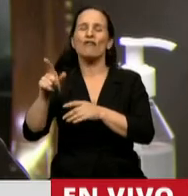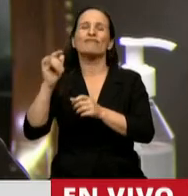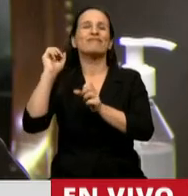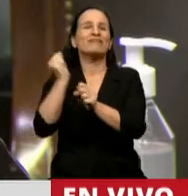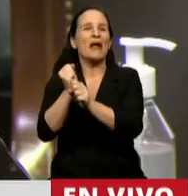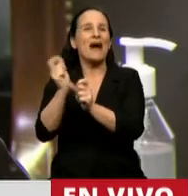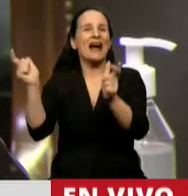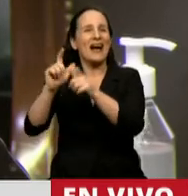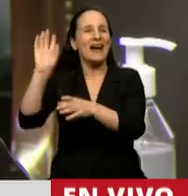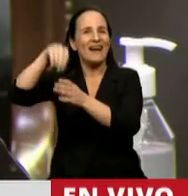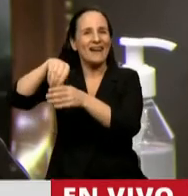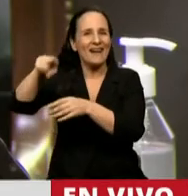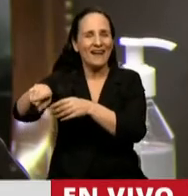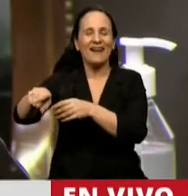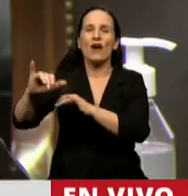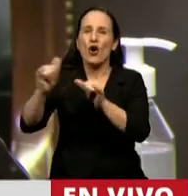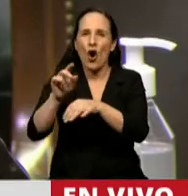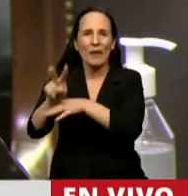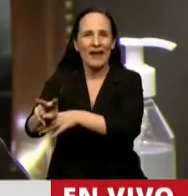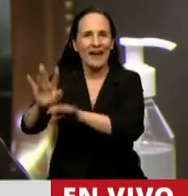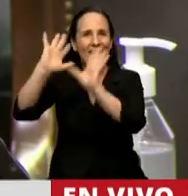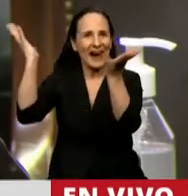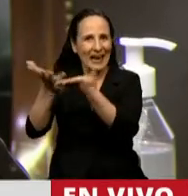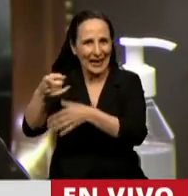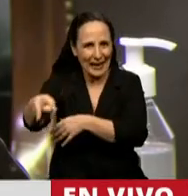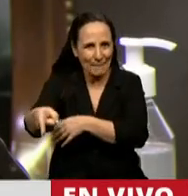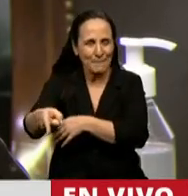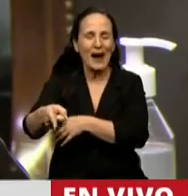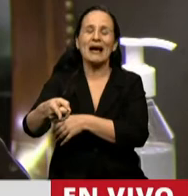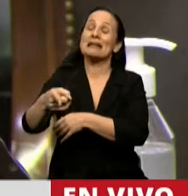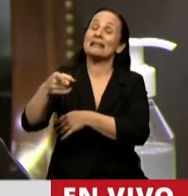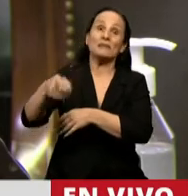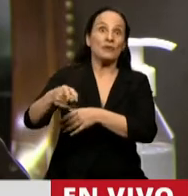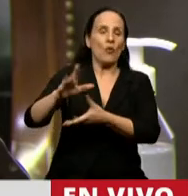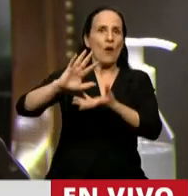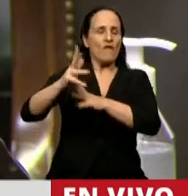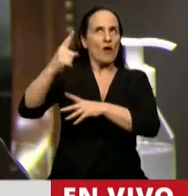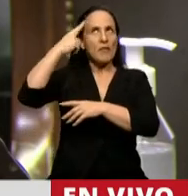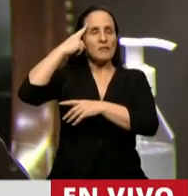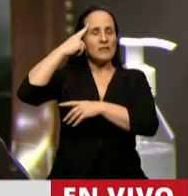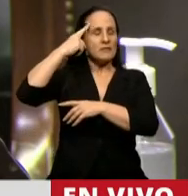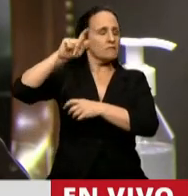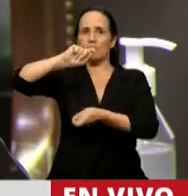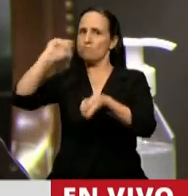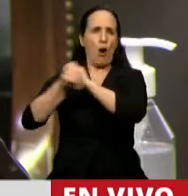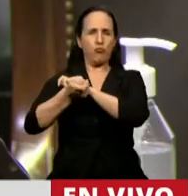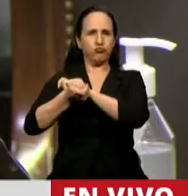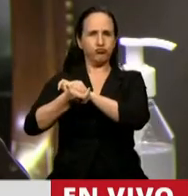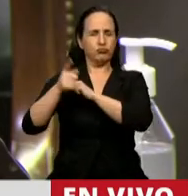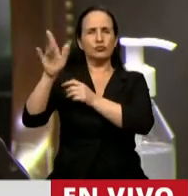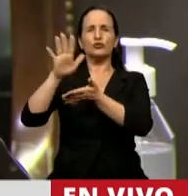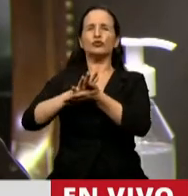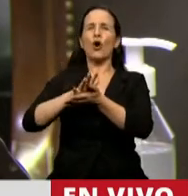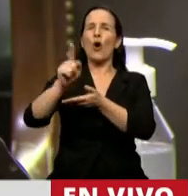en la comisión y recién en la reunión, esto es un cambio de paradigma, un nuevo paradigma de democracia